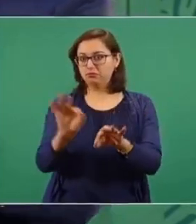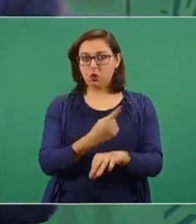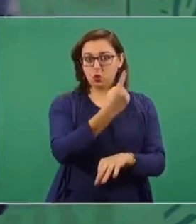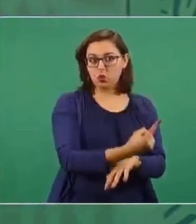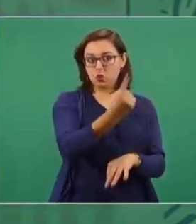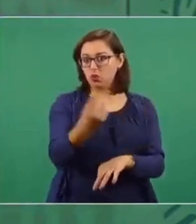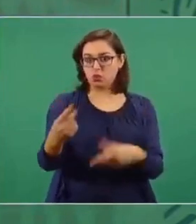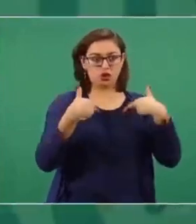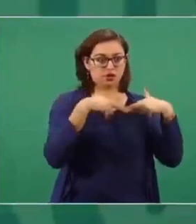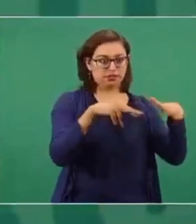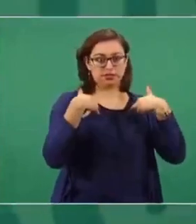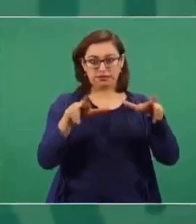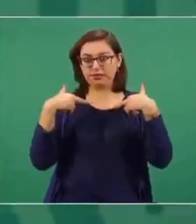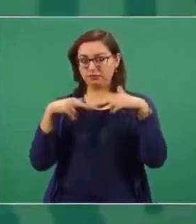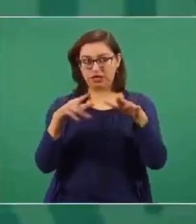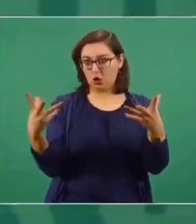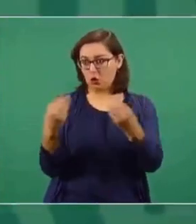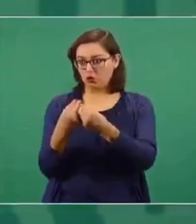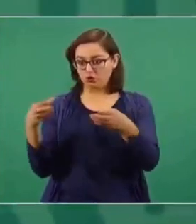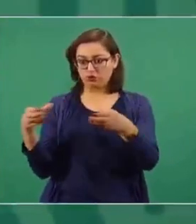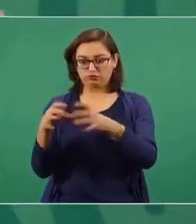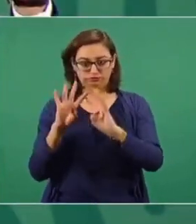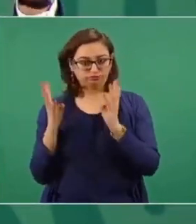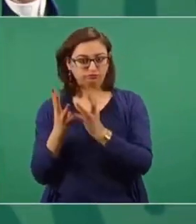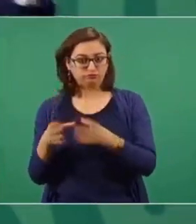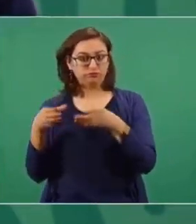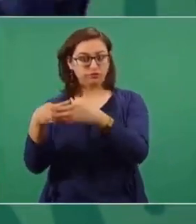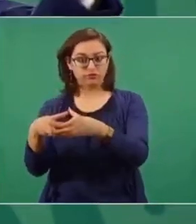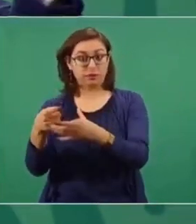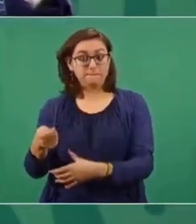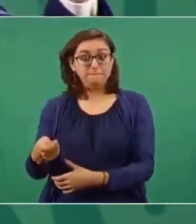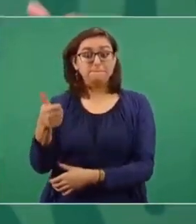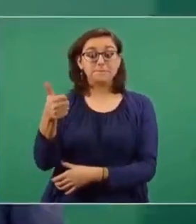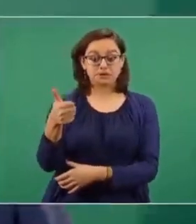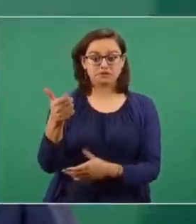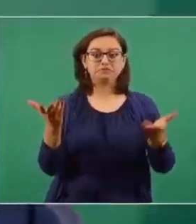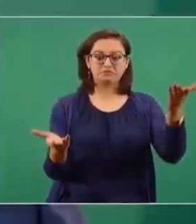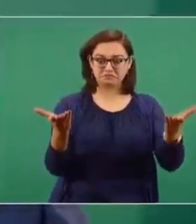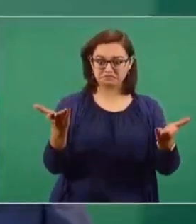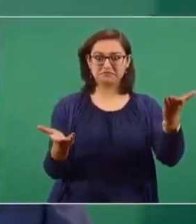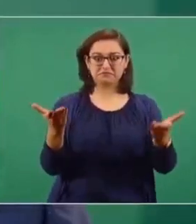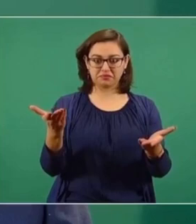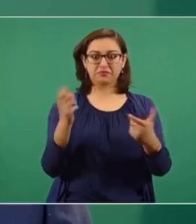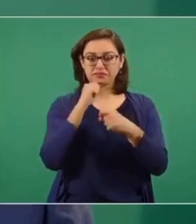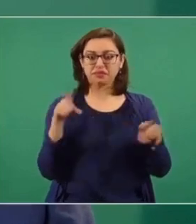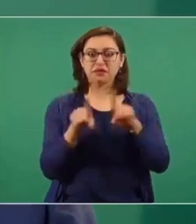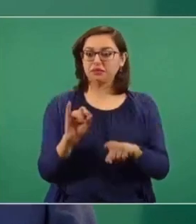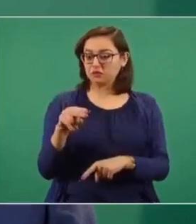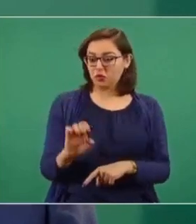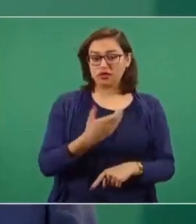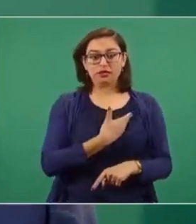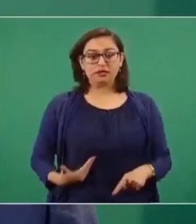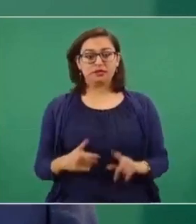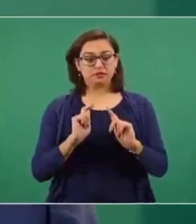Y cada partido nombró. Por primera vez hubo equilibrio. Incluso para la presidencia del INE